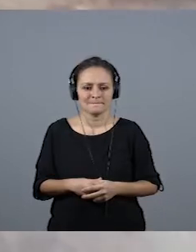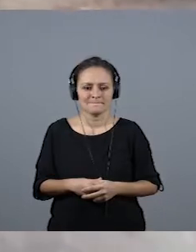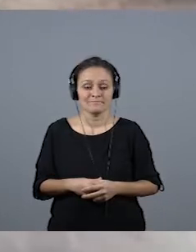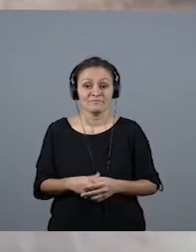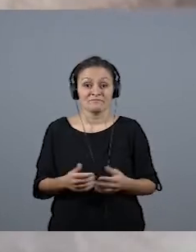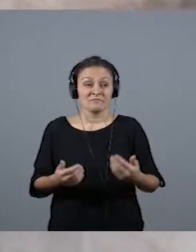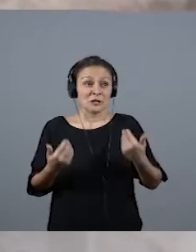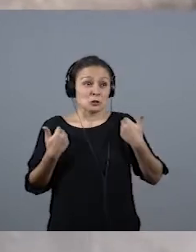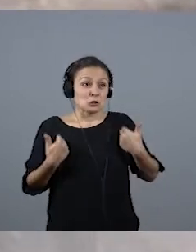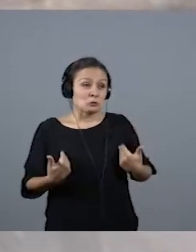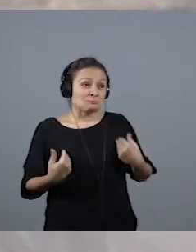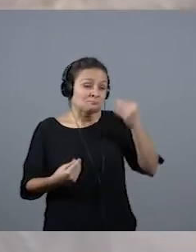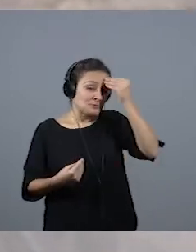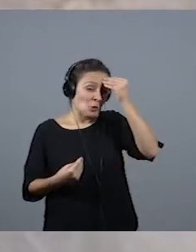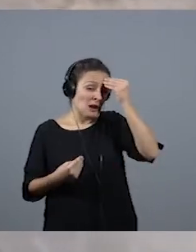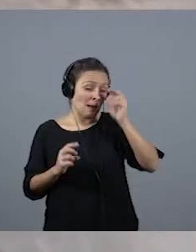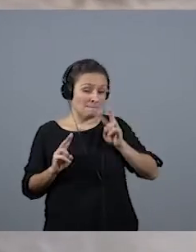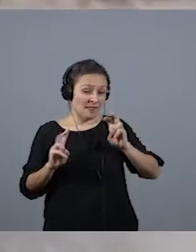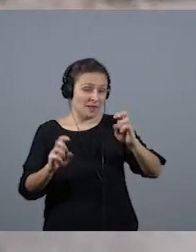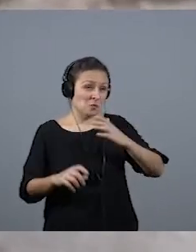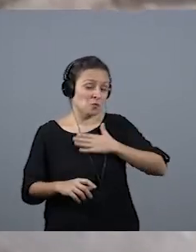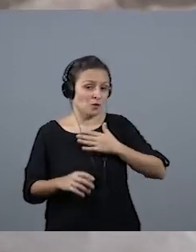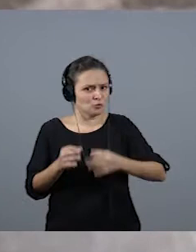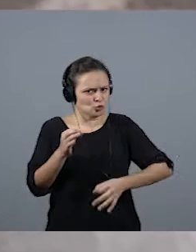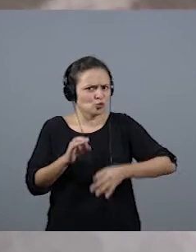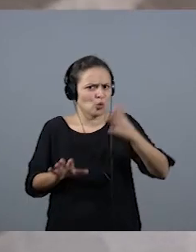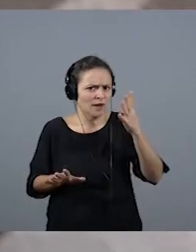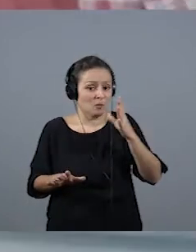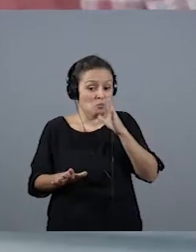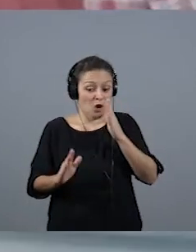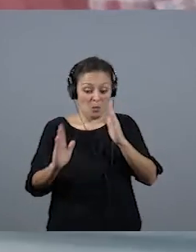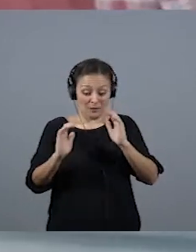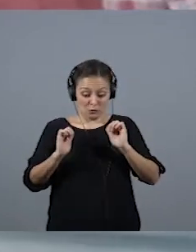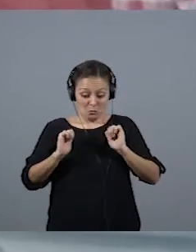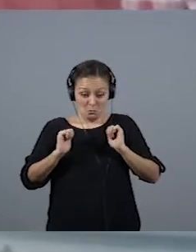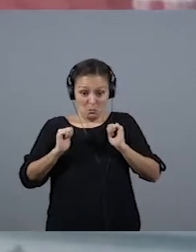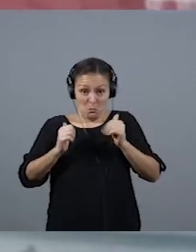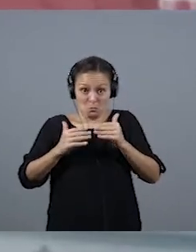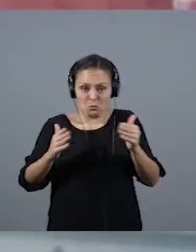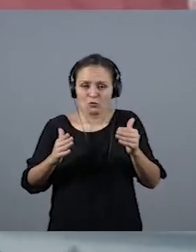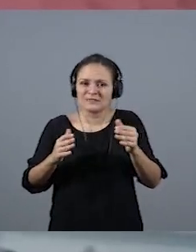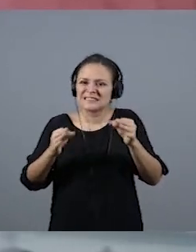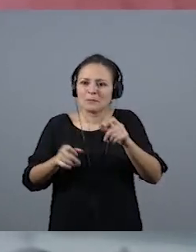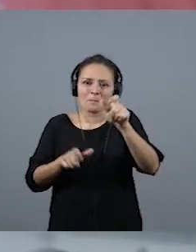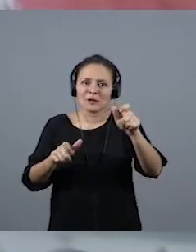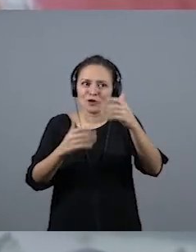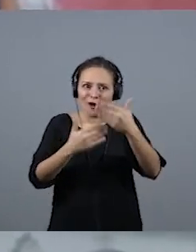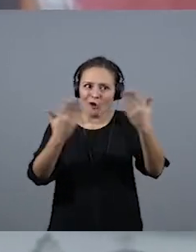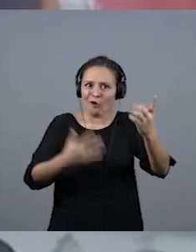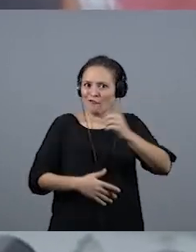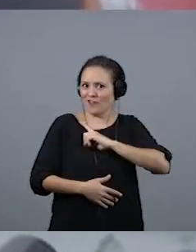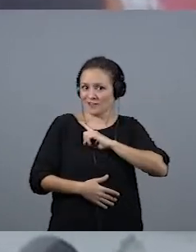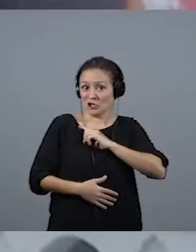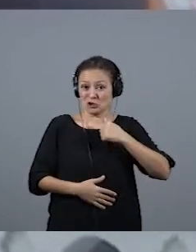Yo diría que mis inicios fueron muy afortunados porque desde el principio siempre encontré gente que creyó en mí. De hecho, yo no hago el